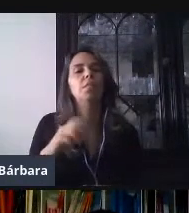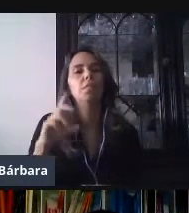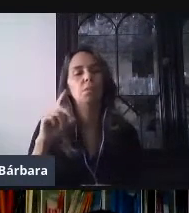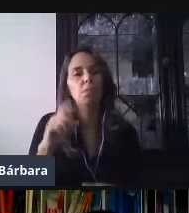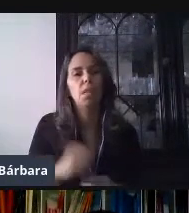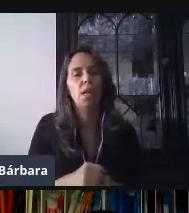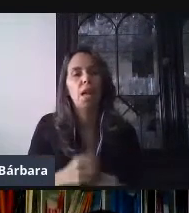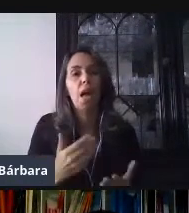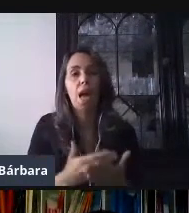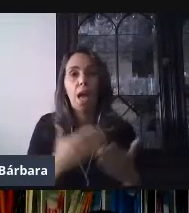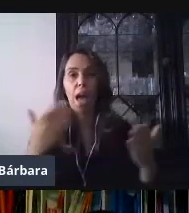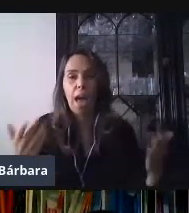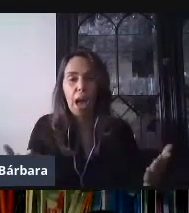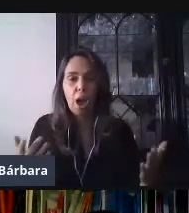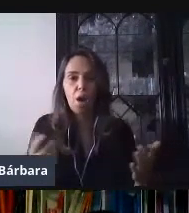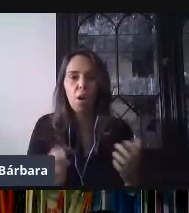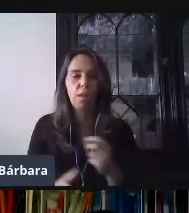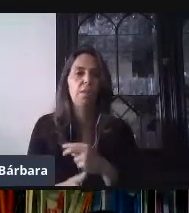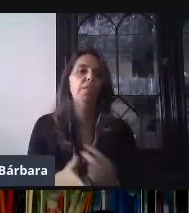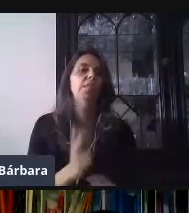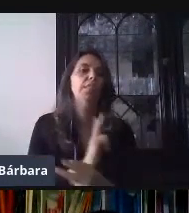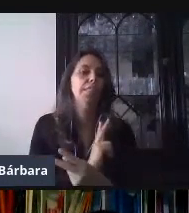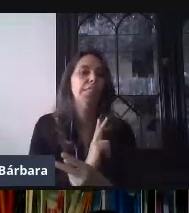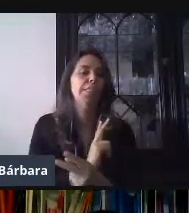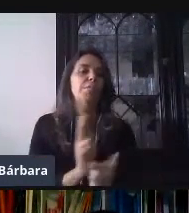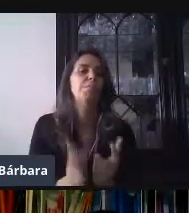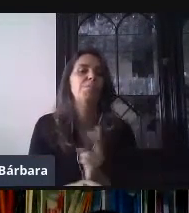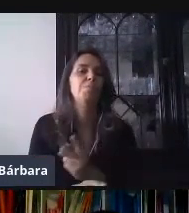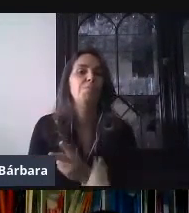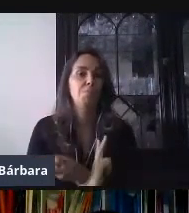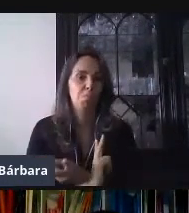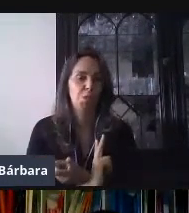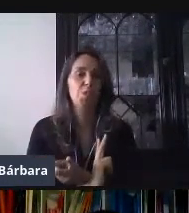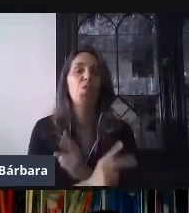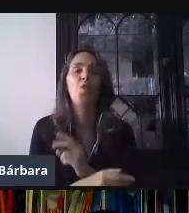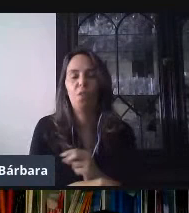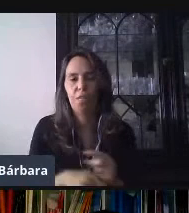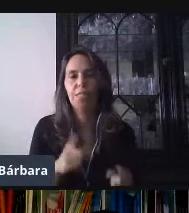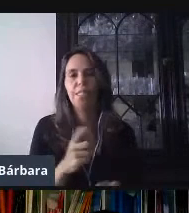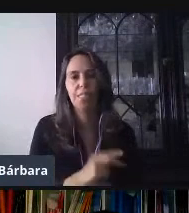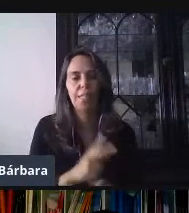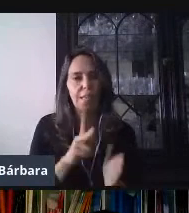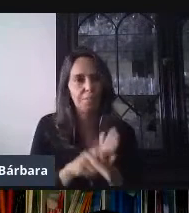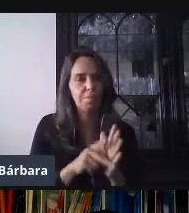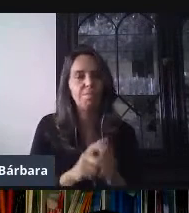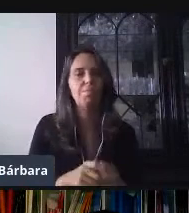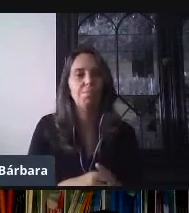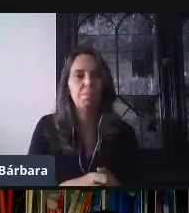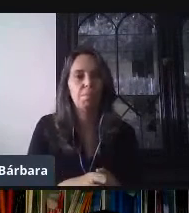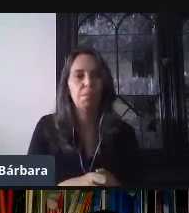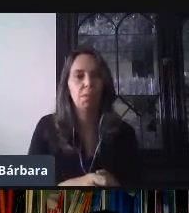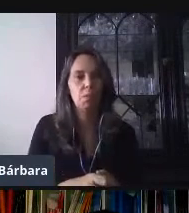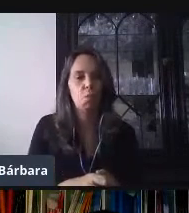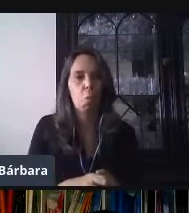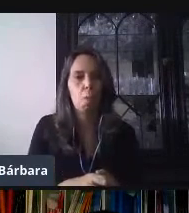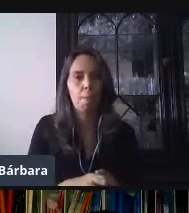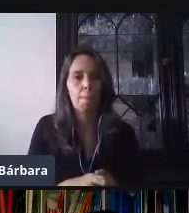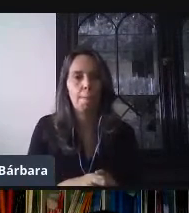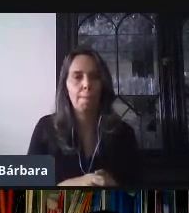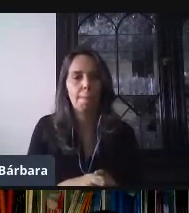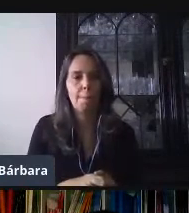creamos videoconferencias productivas. a ser un tema muy interesante. El registro es gg.gg diagonal